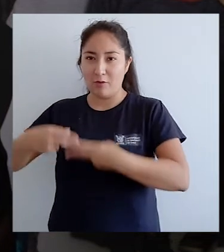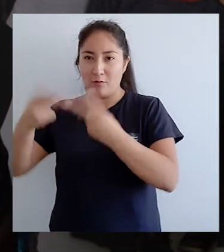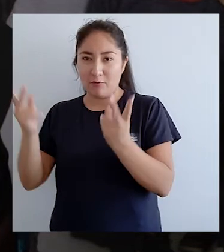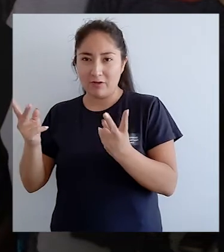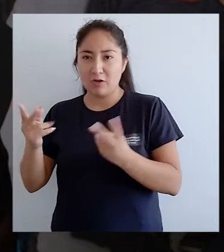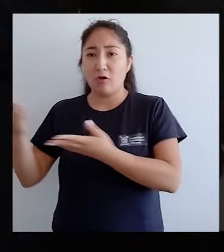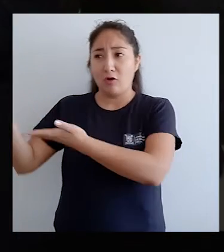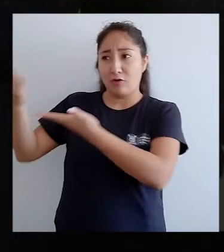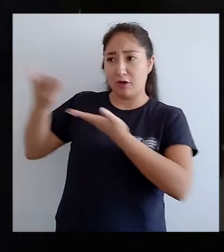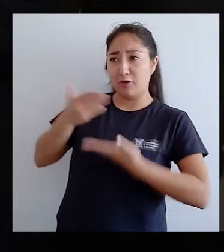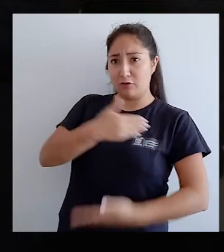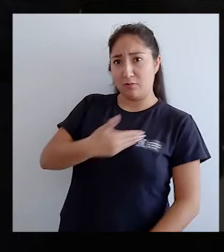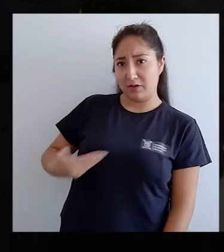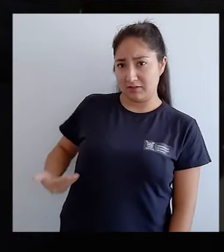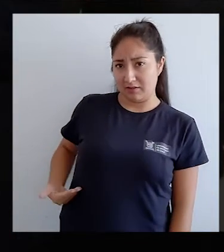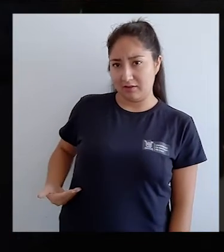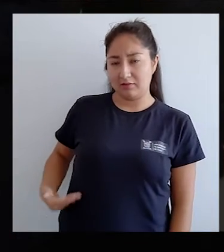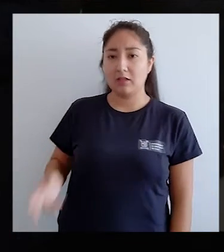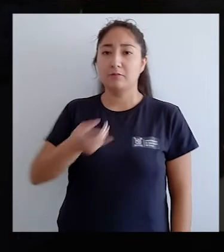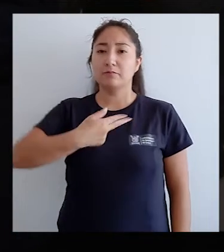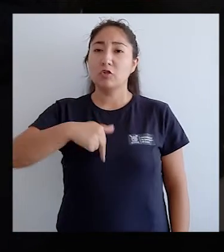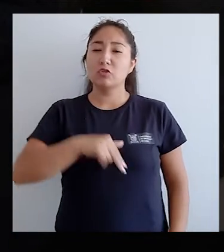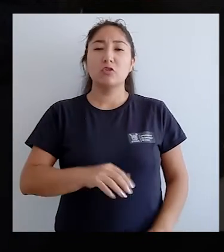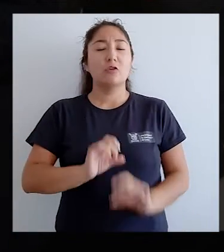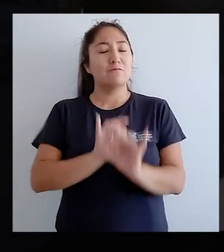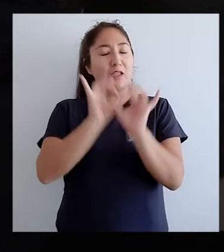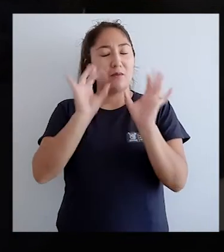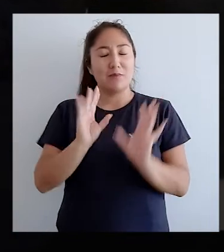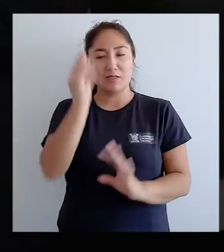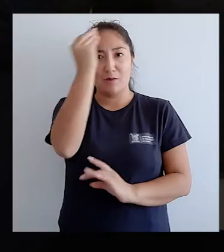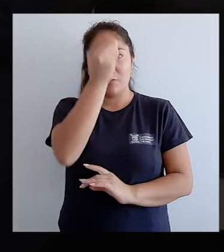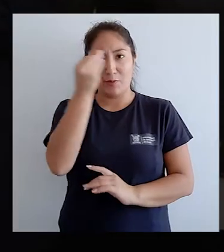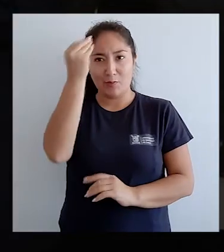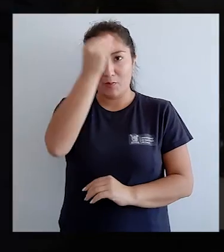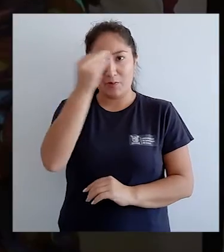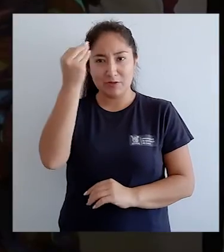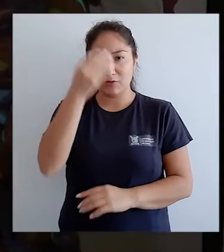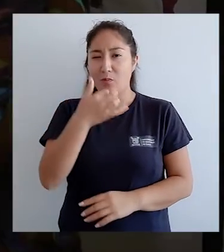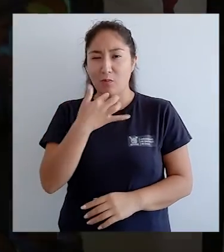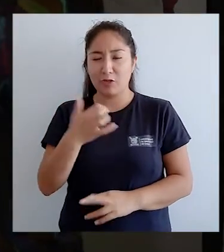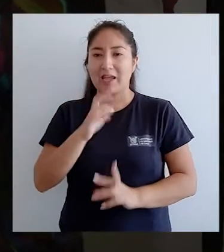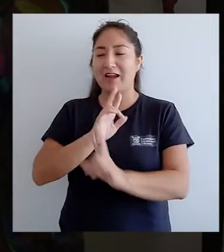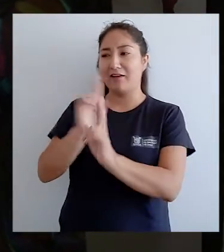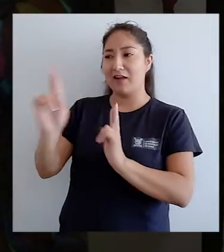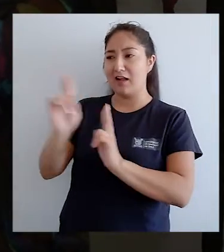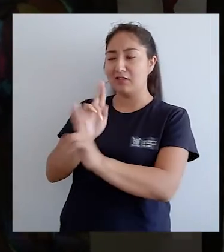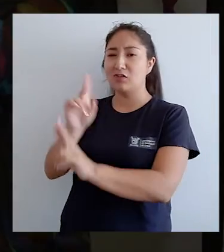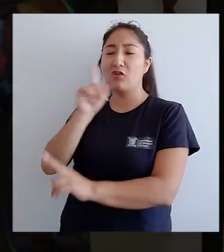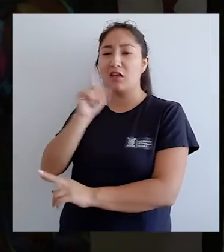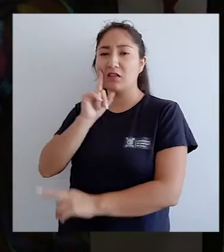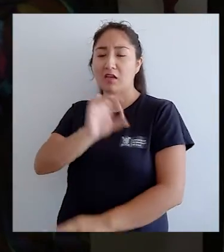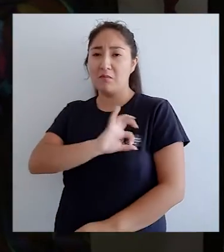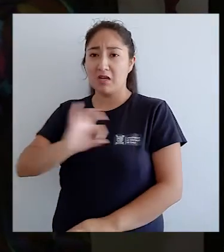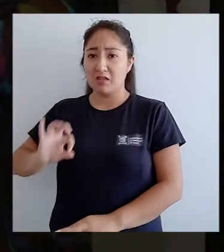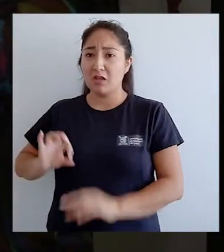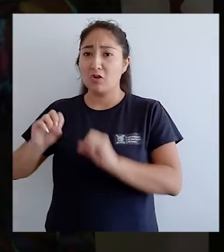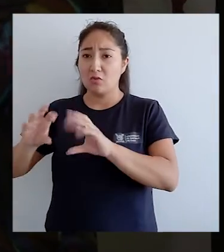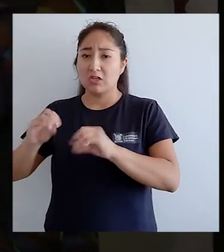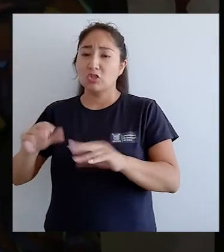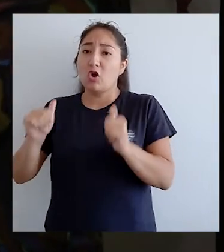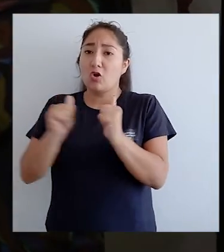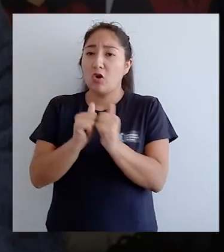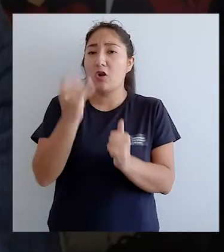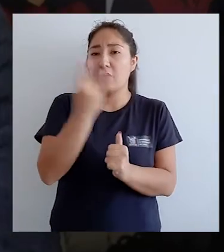el Presidente de la República. Nosotros tenemos una especial preocupación por la relación que tiene el Ministerio de Educación con las